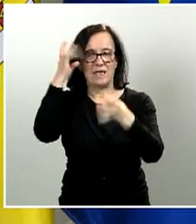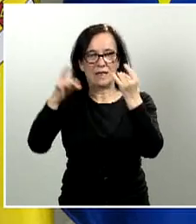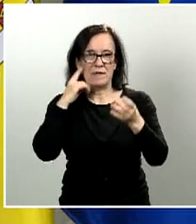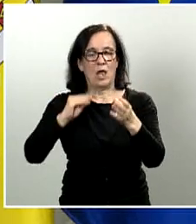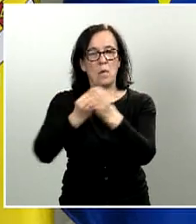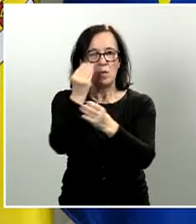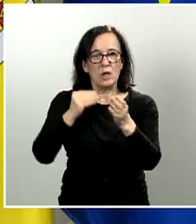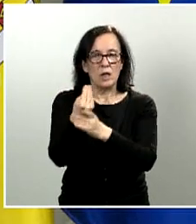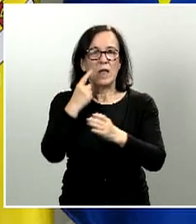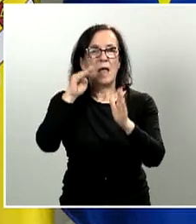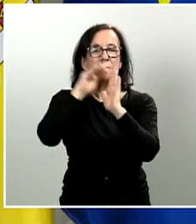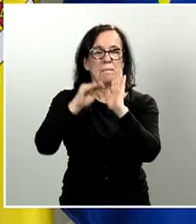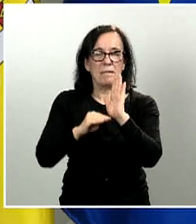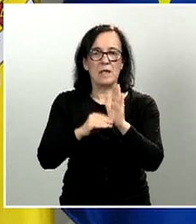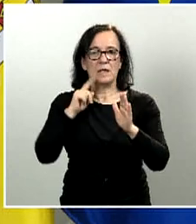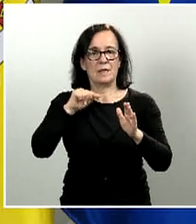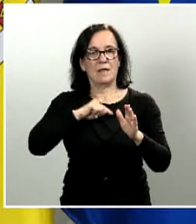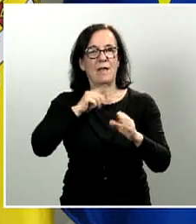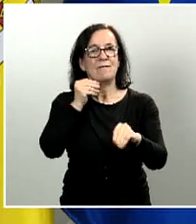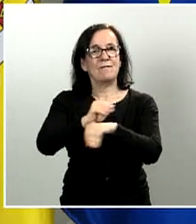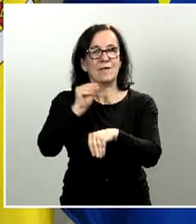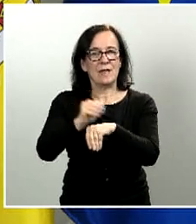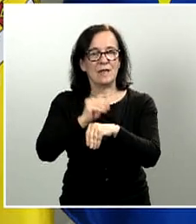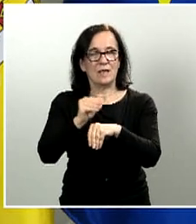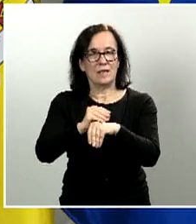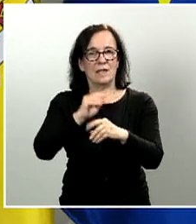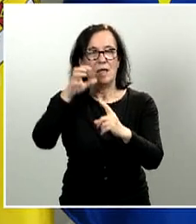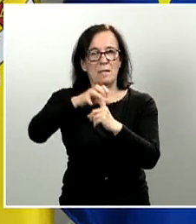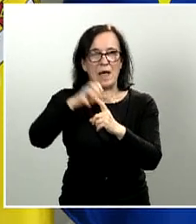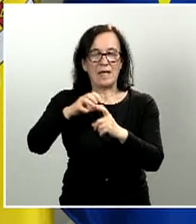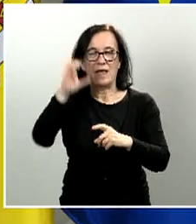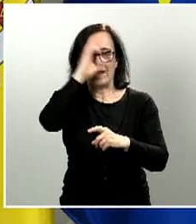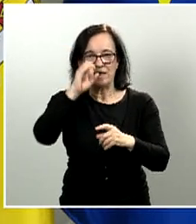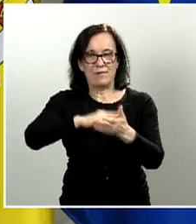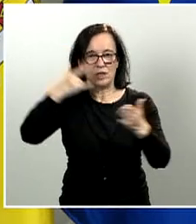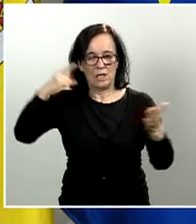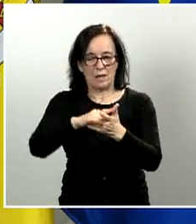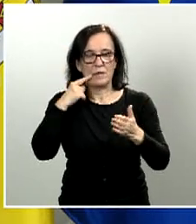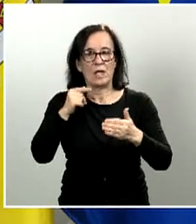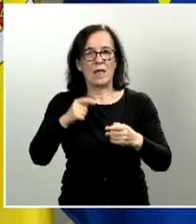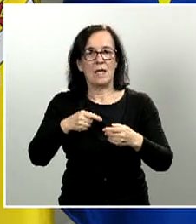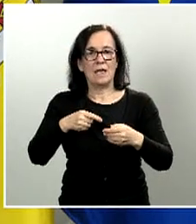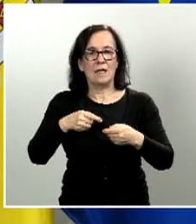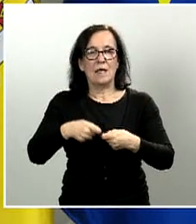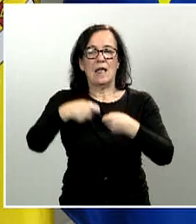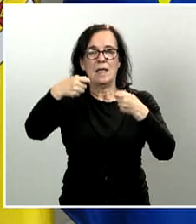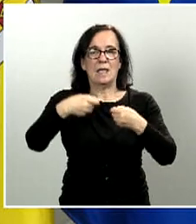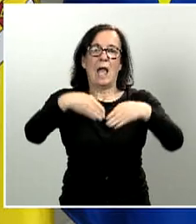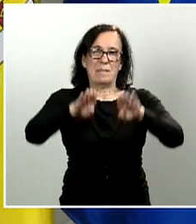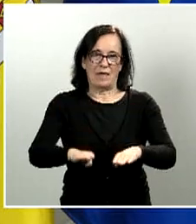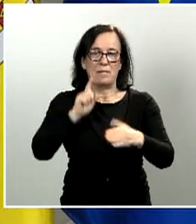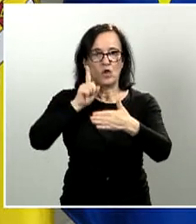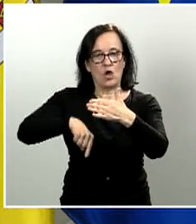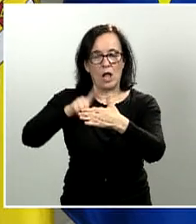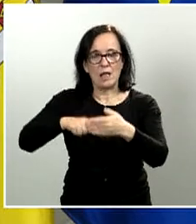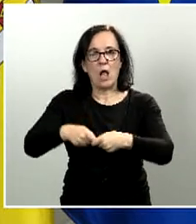Hay medidas de alivio financiero para los parques científicos y tecnológicos, permitiendo el aplazamiento de las cuotas. Se permite la prórroga de